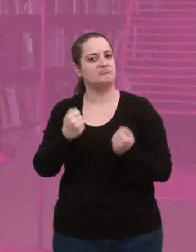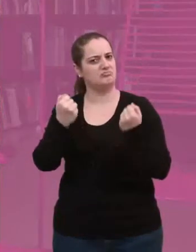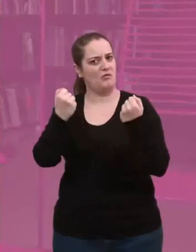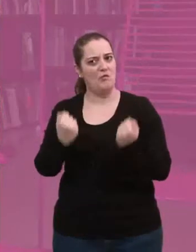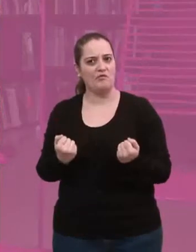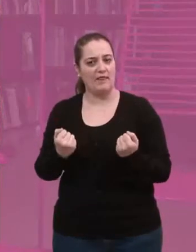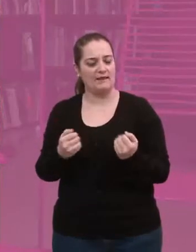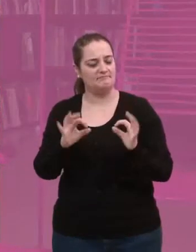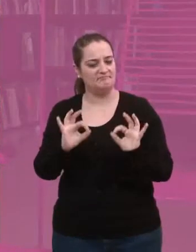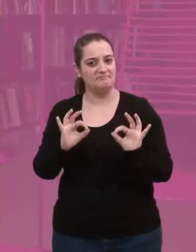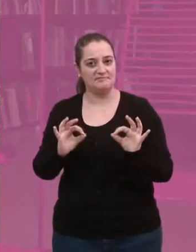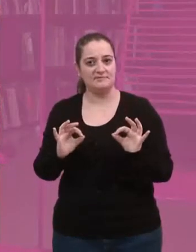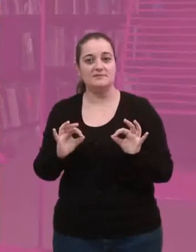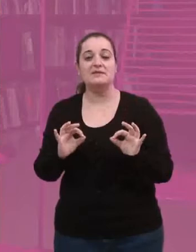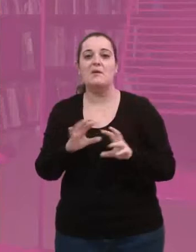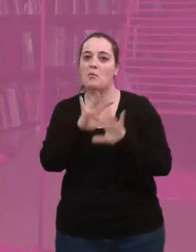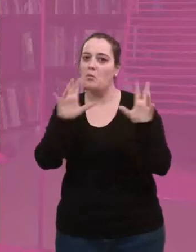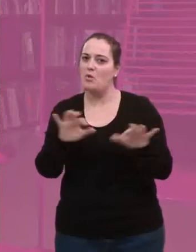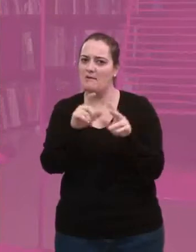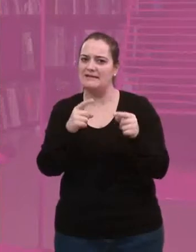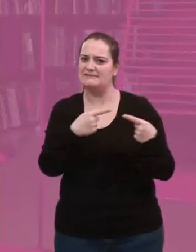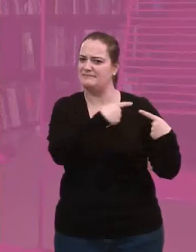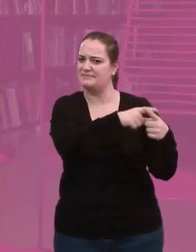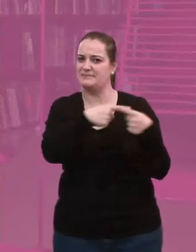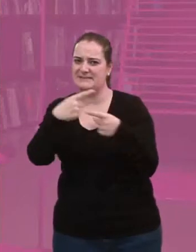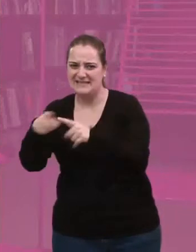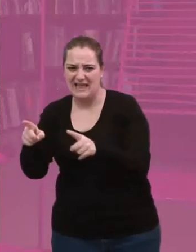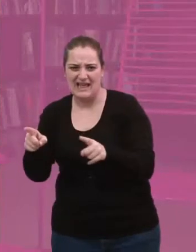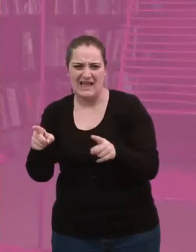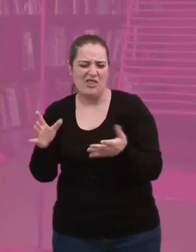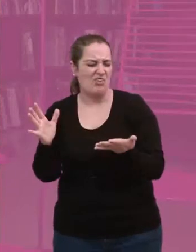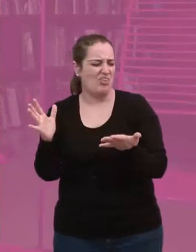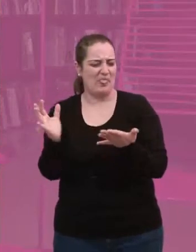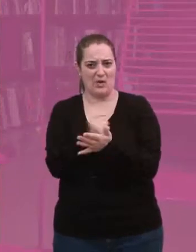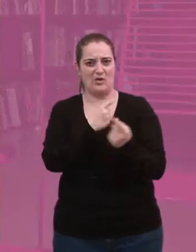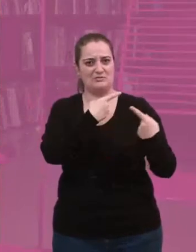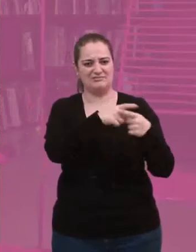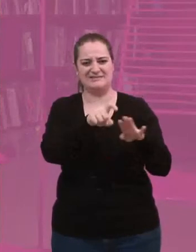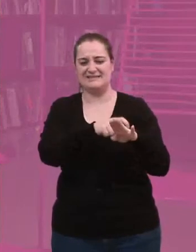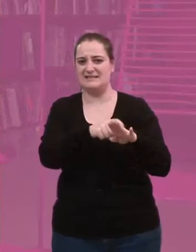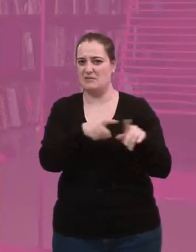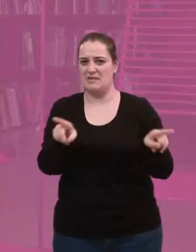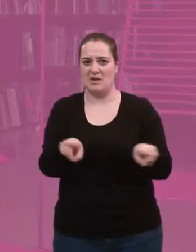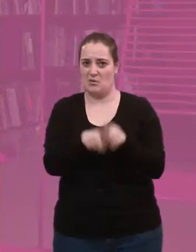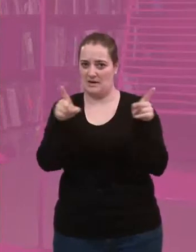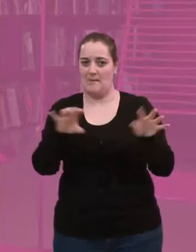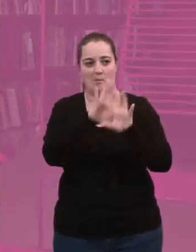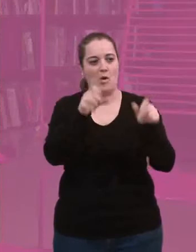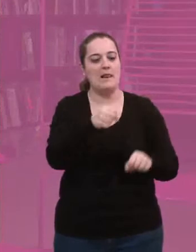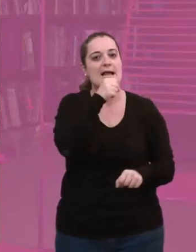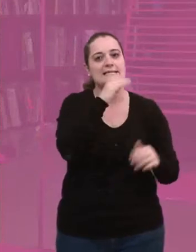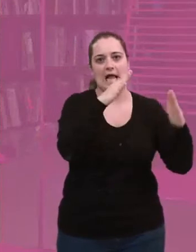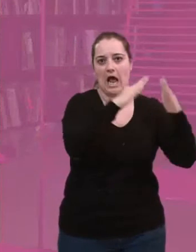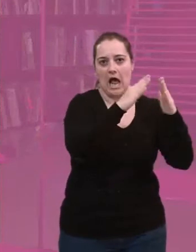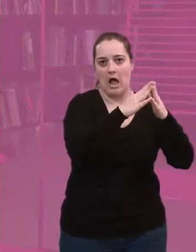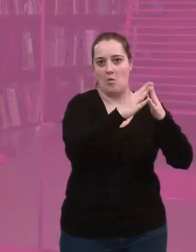tuviera la consistencia que tiene que tener, tenía que haber muebles de todo tipo. Y cuando digo de todo tipo, es literalmente de